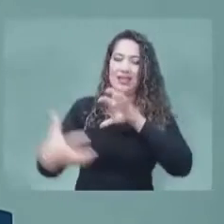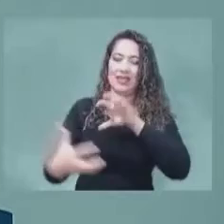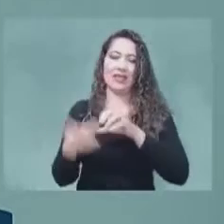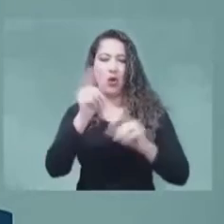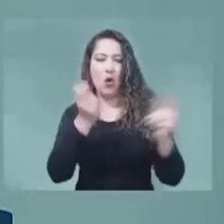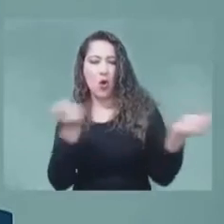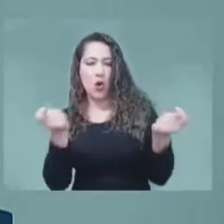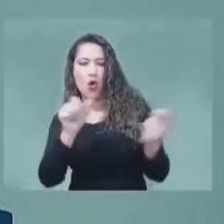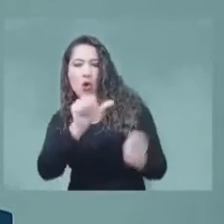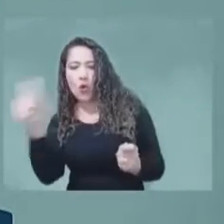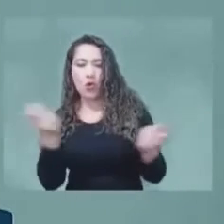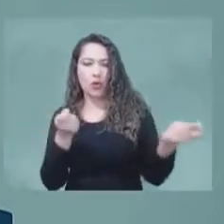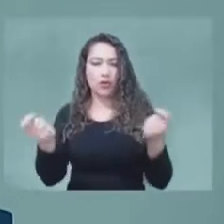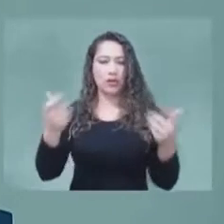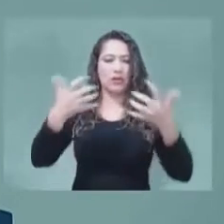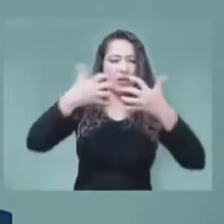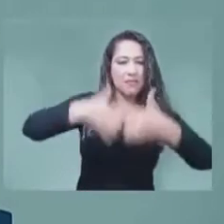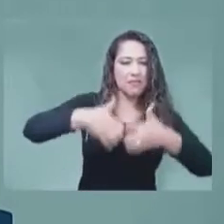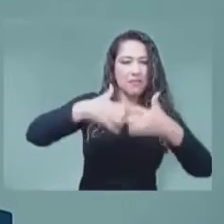en este campo a nivel global.